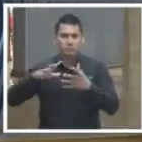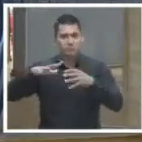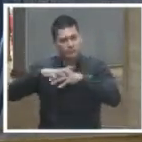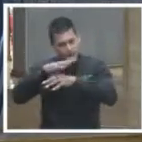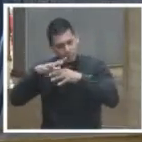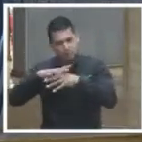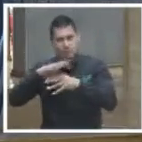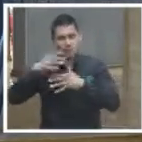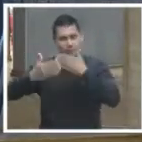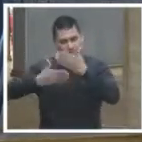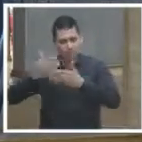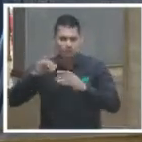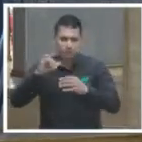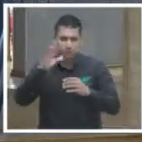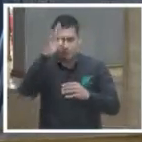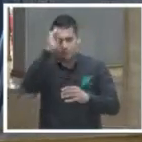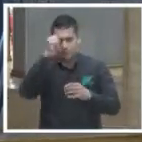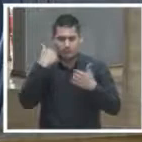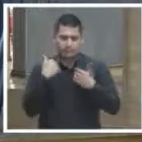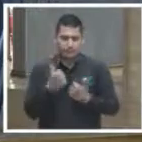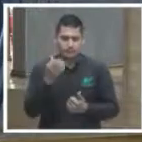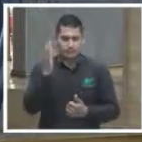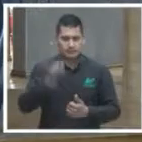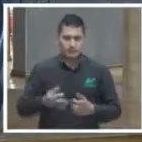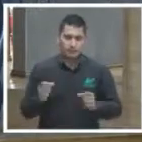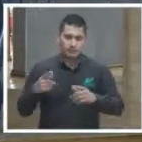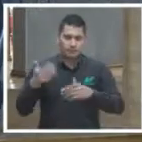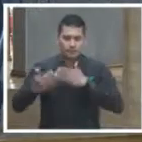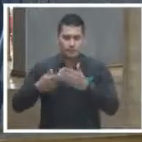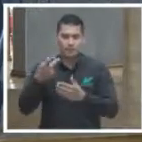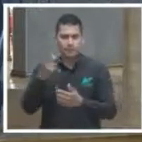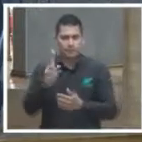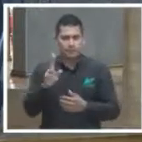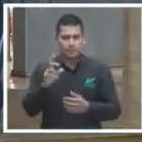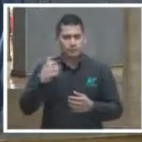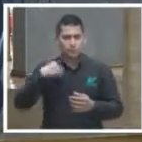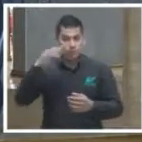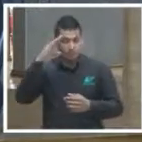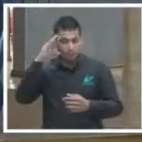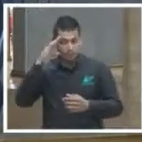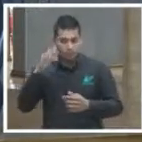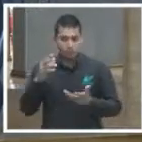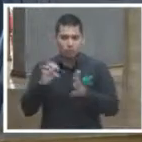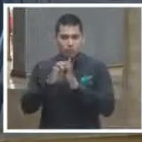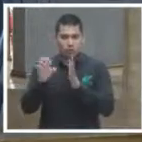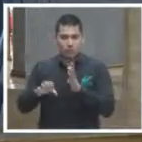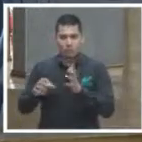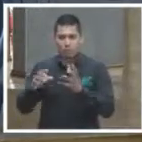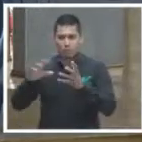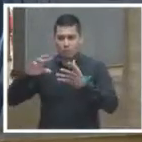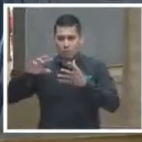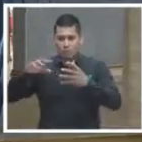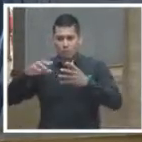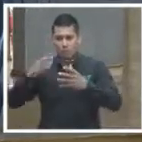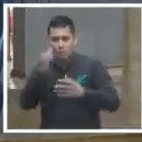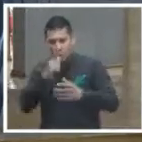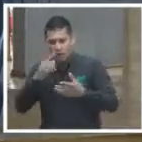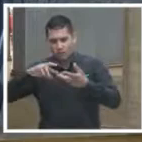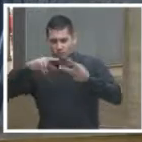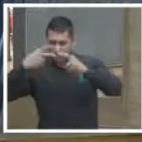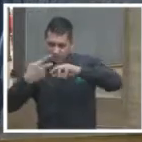que hay que hacer estoy totalmente de acuerdo pero a lo mejor no hay que llegar a vulgarizarlo tanto porque hay ya un